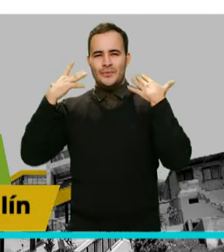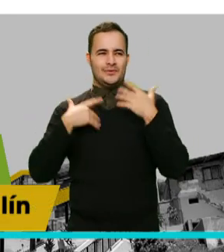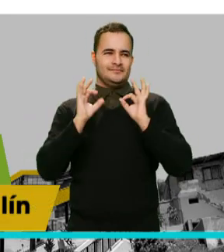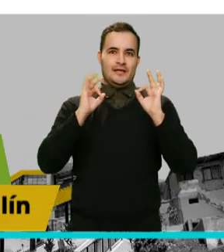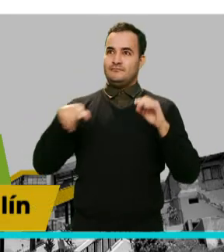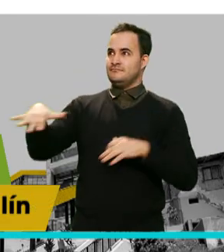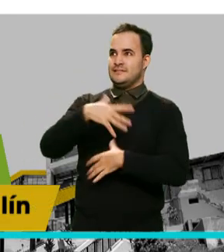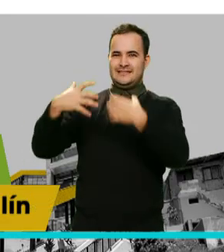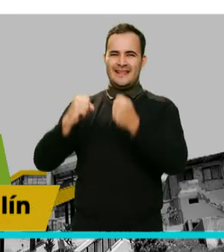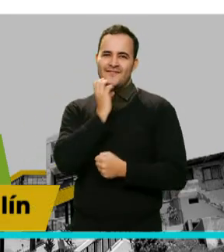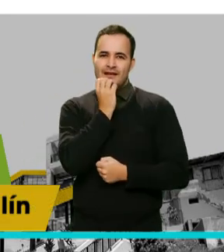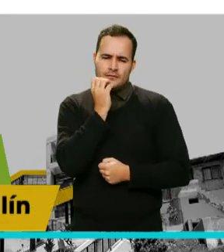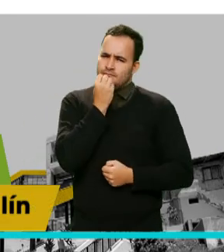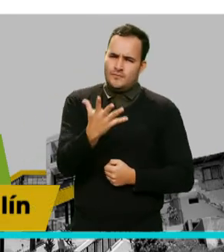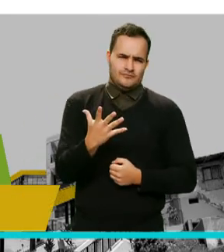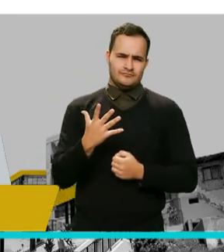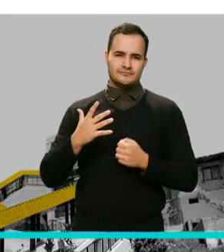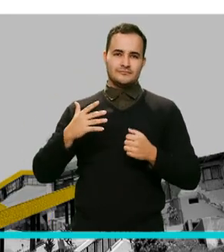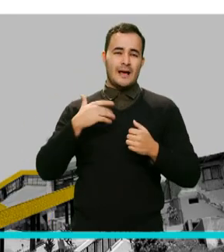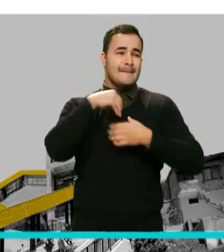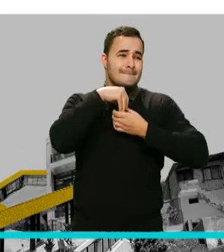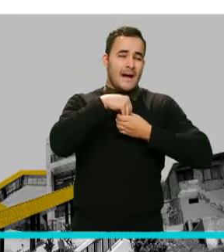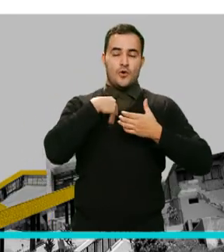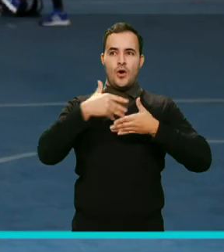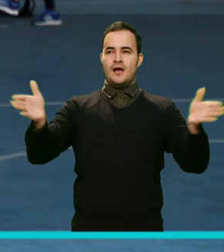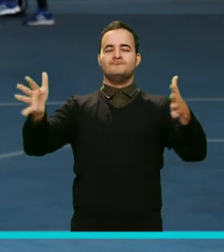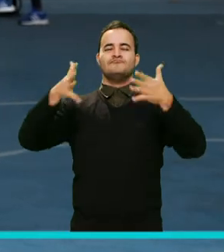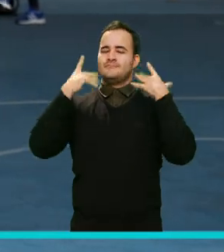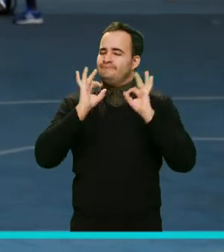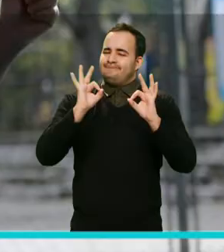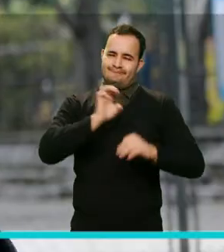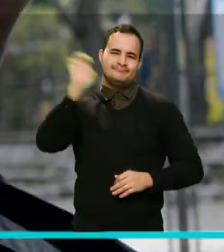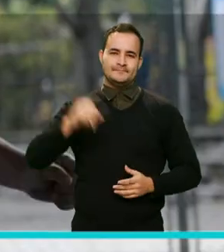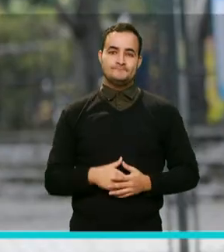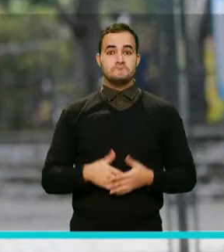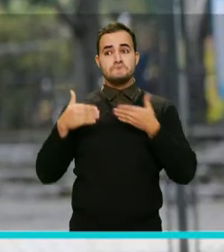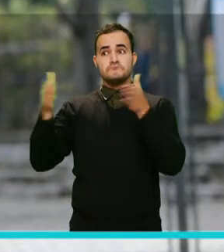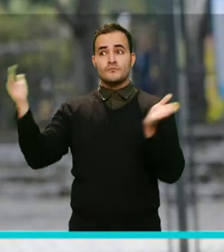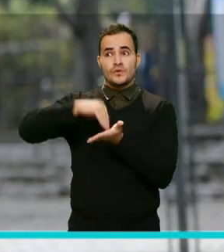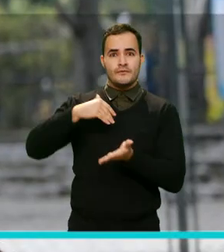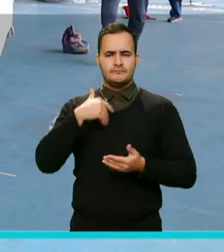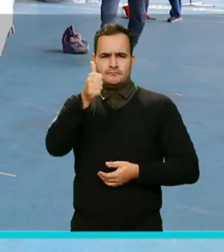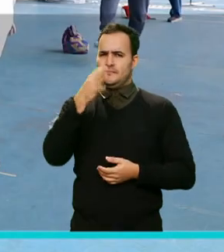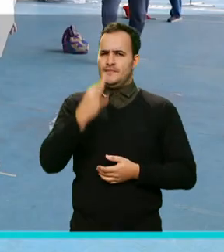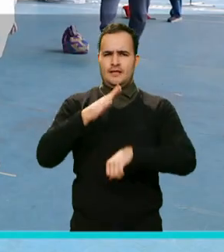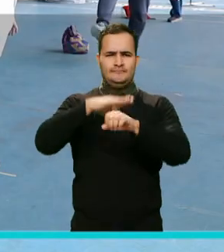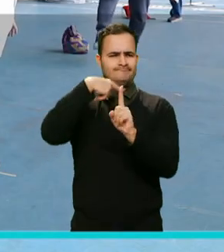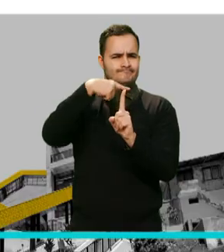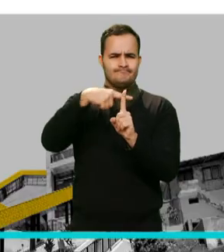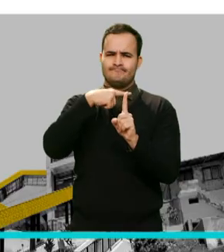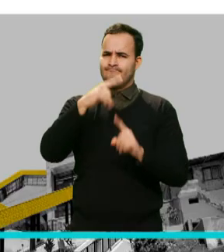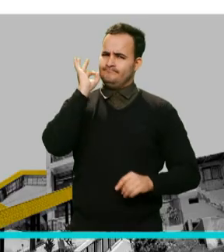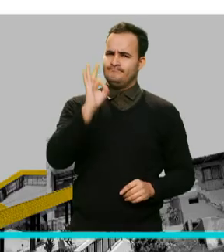maravillosa como esta de Belén. Y el ambiente al aire libre es genial. La apertura como tal ha sido muy positiva. Realmente ha sido un tema